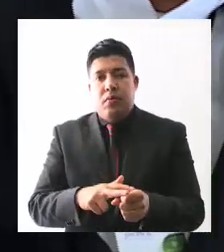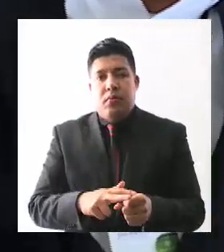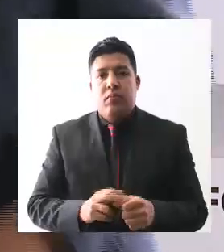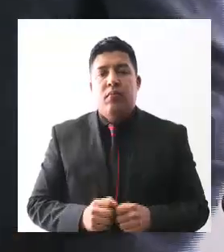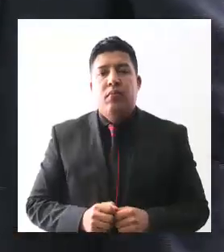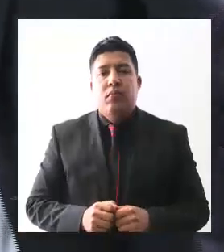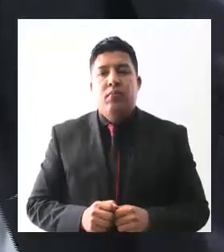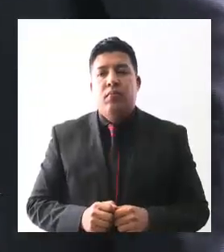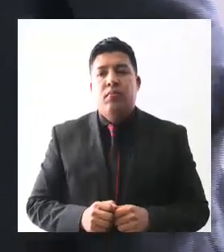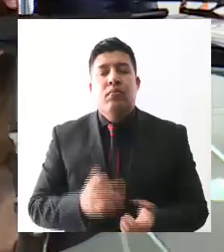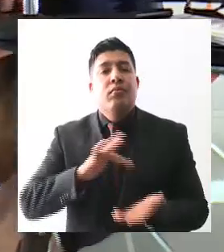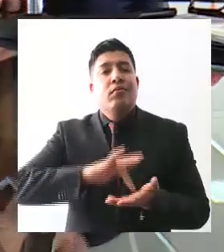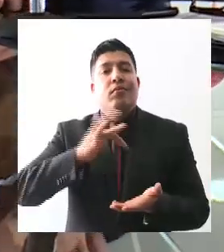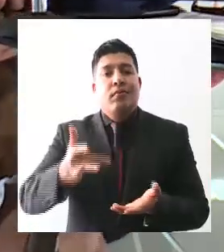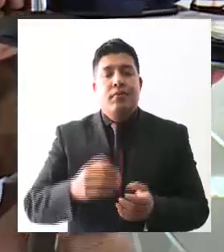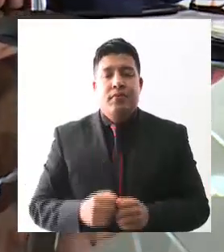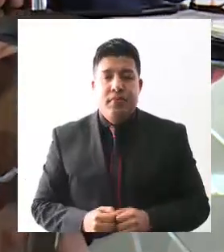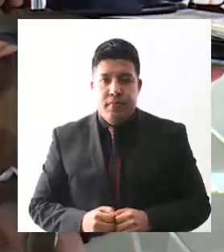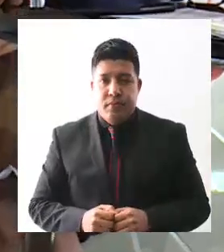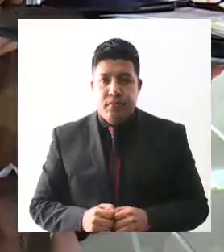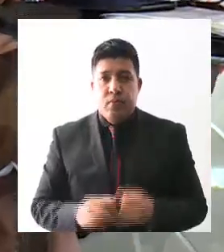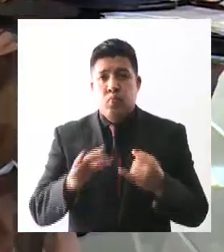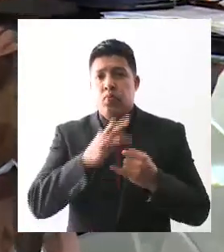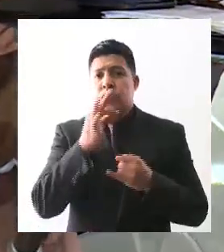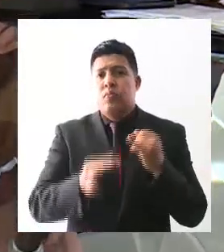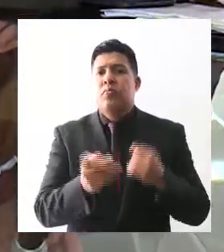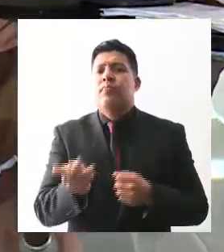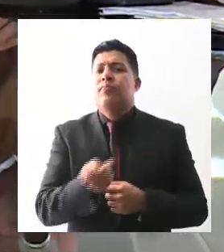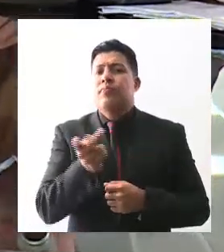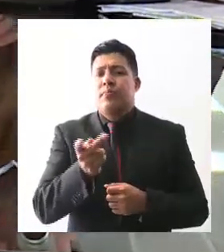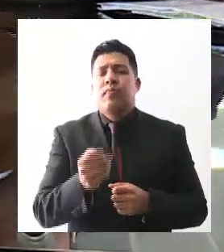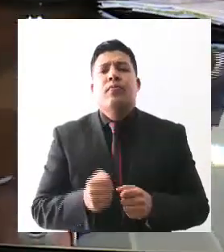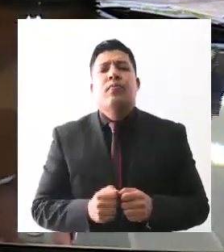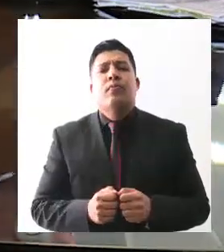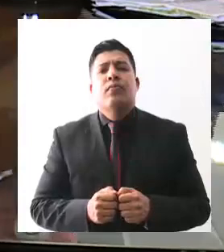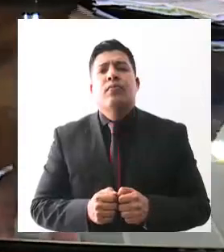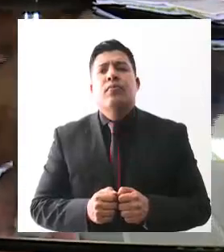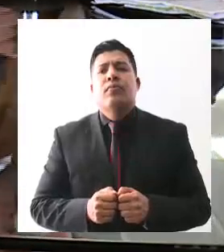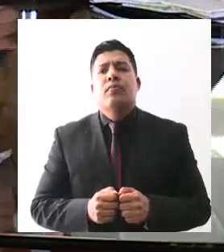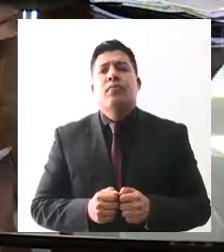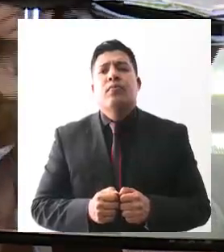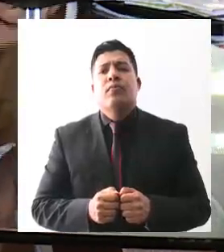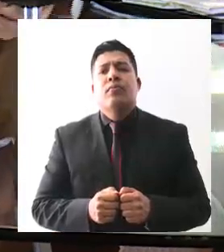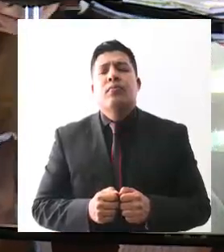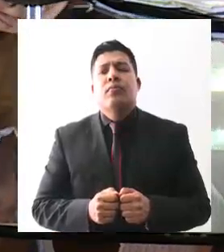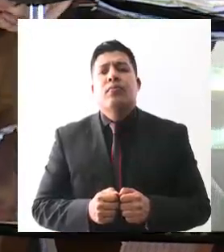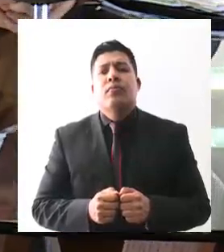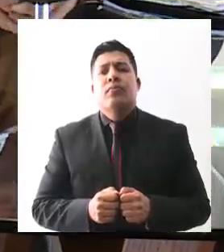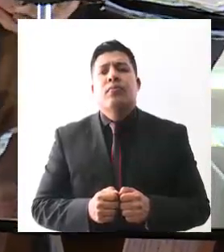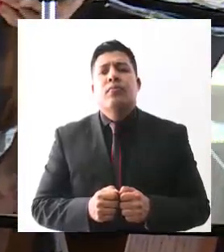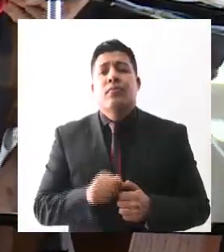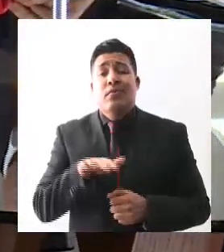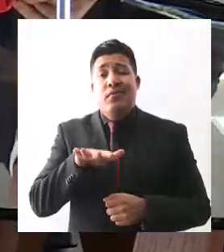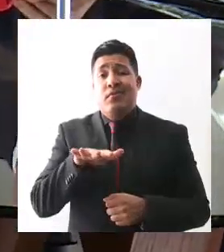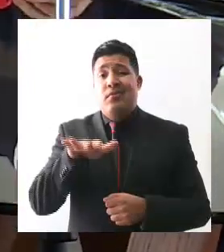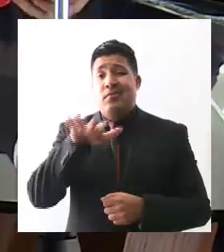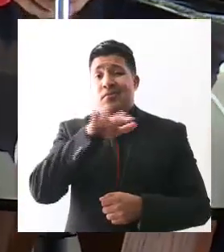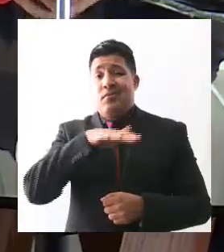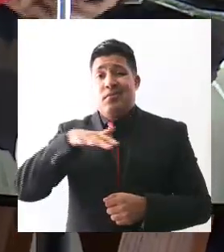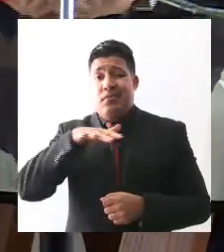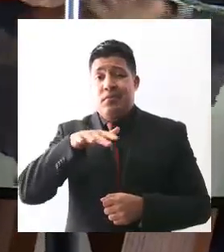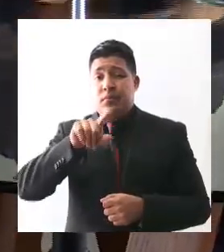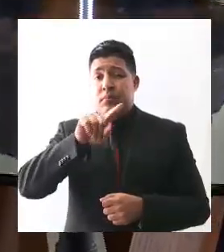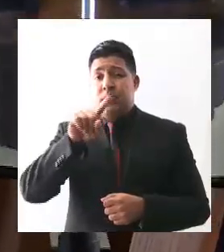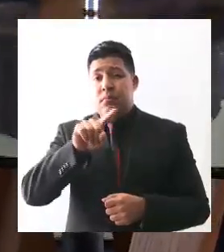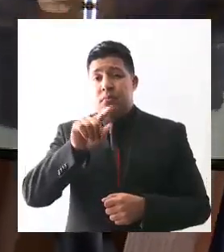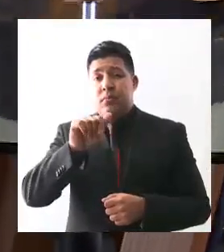Muchas gracias. Gracias. La última pregunta, gobernador, ¿cuál es la situación de la presa El Zapotillo y qué pasará?